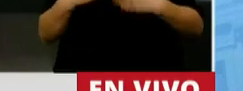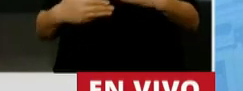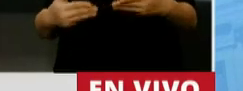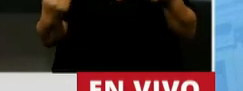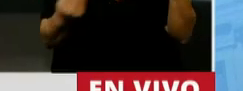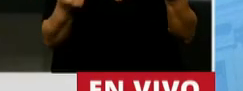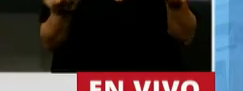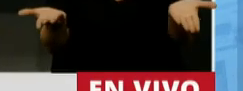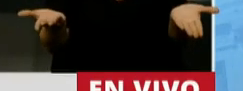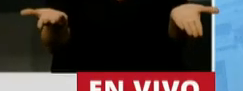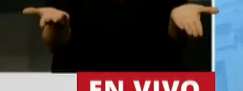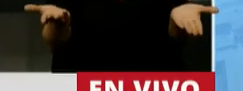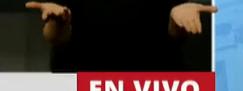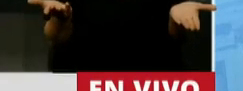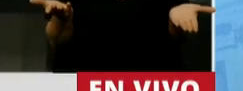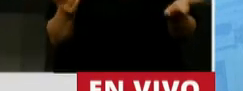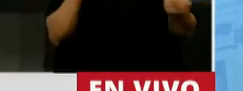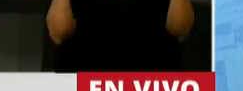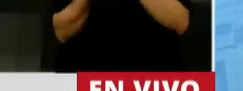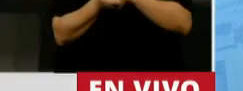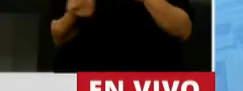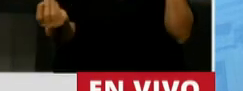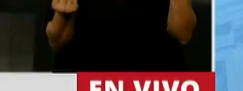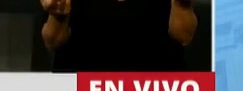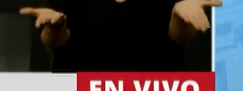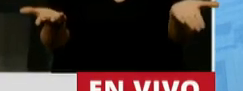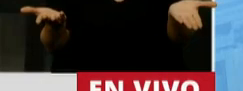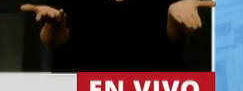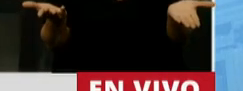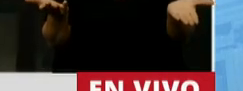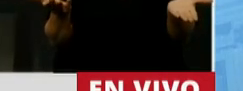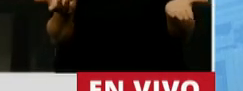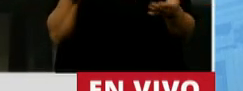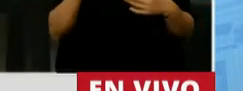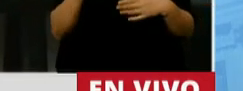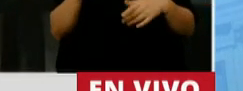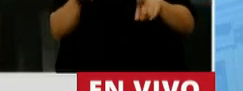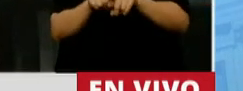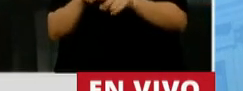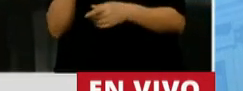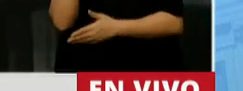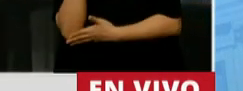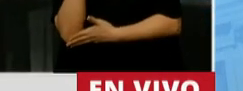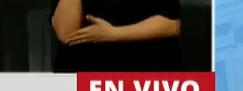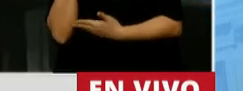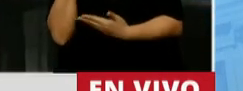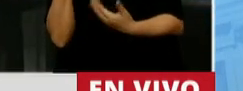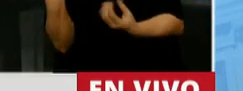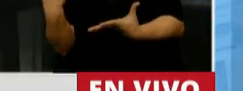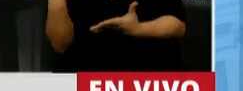transición va desde el altar de la especulación financiera, del